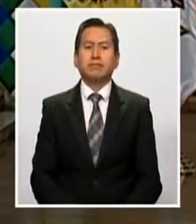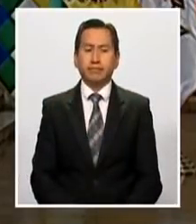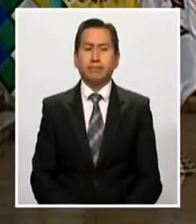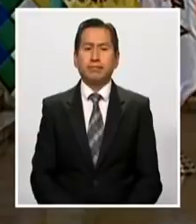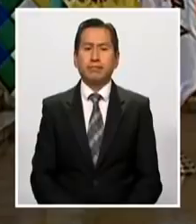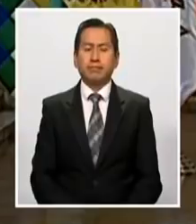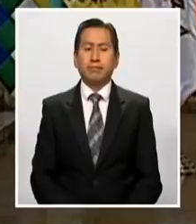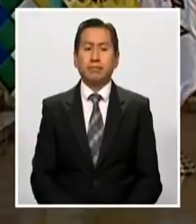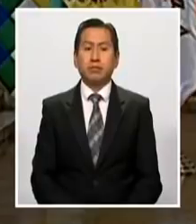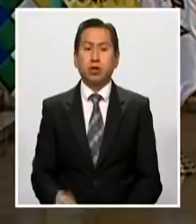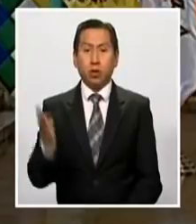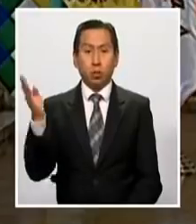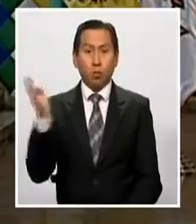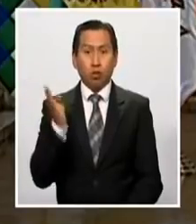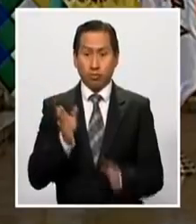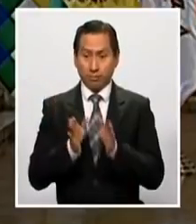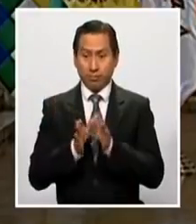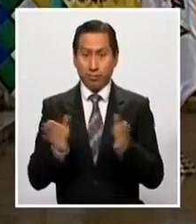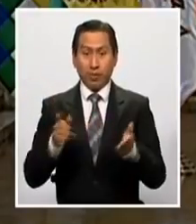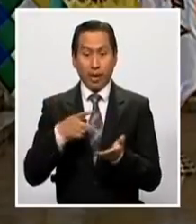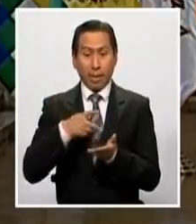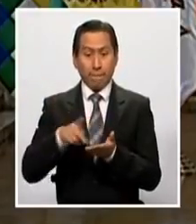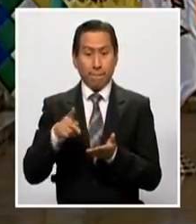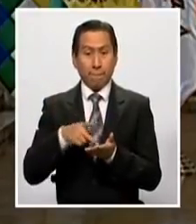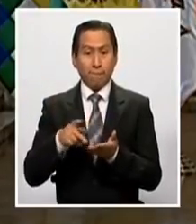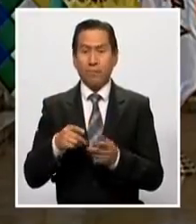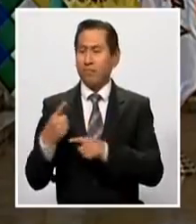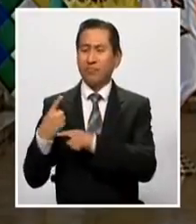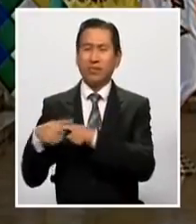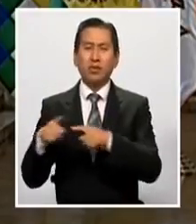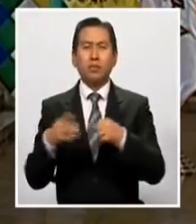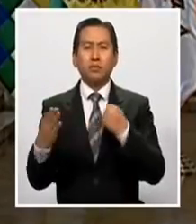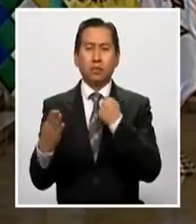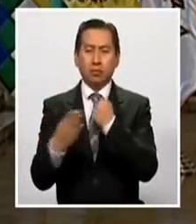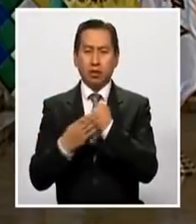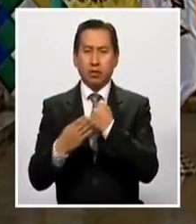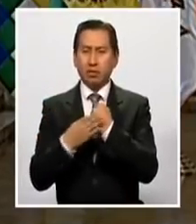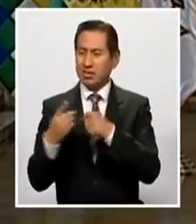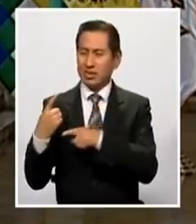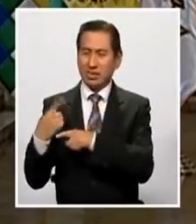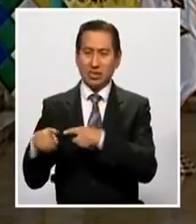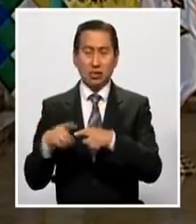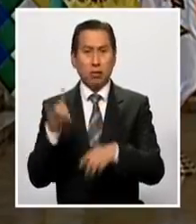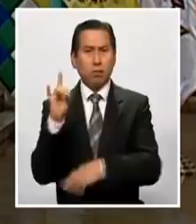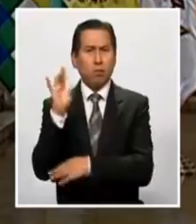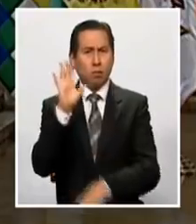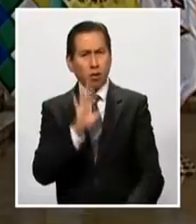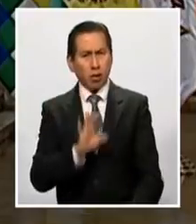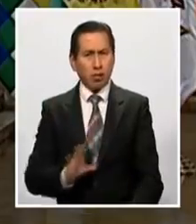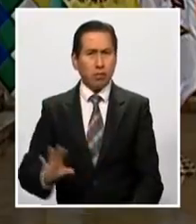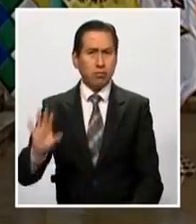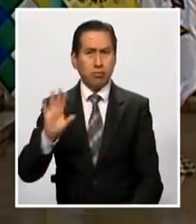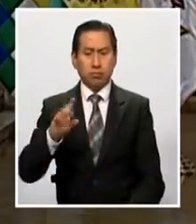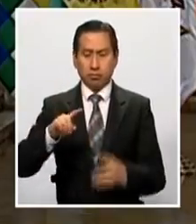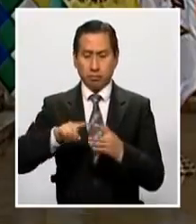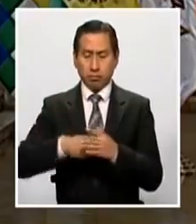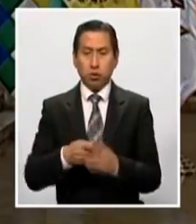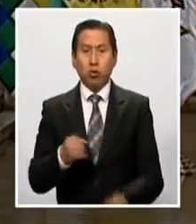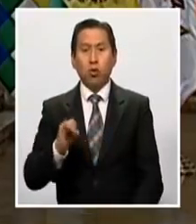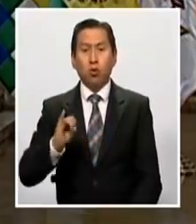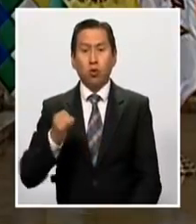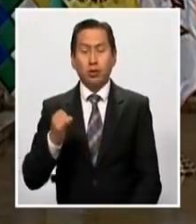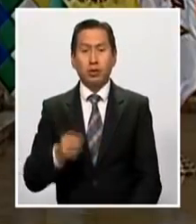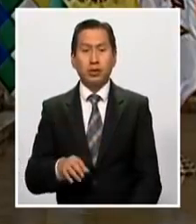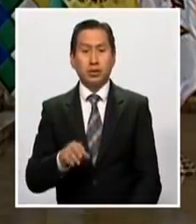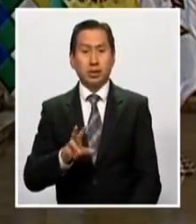El bono universal se pagará en todos los bancos y financieras del país a partir del jueves 30